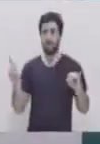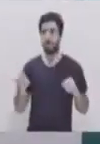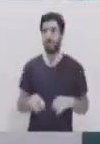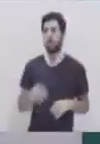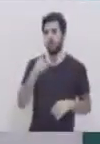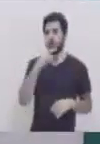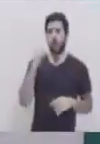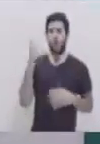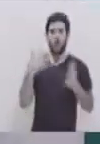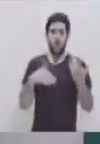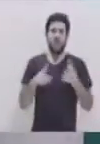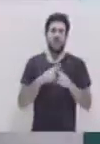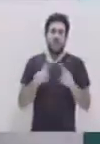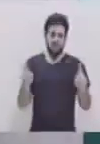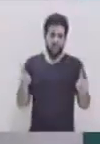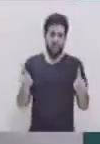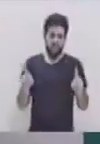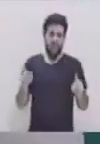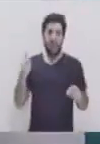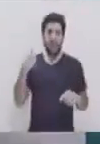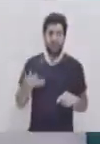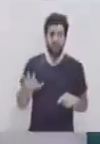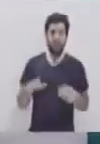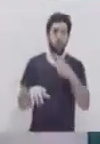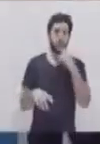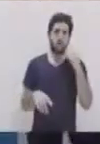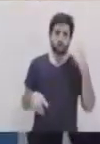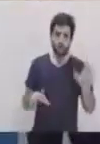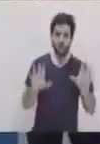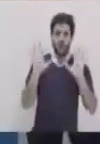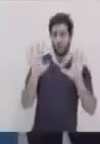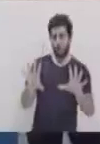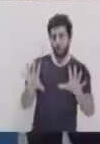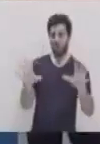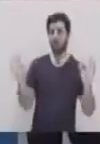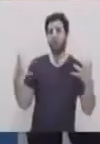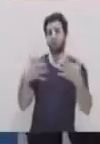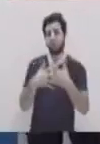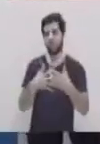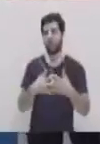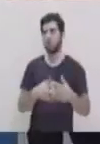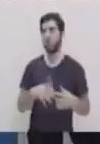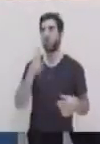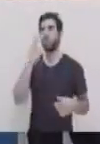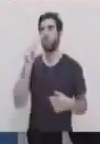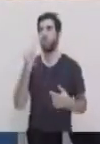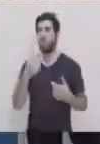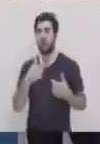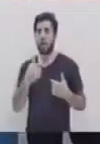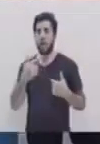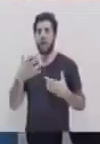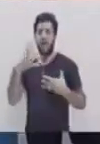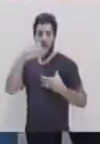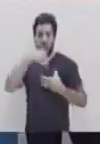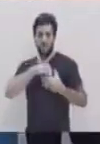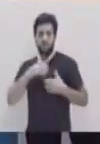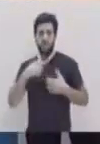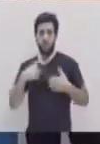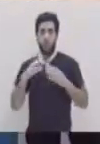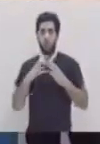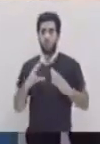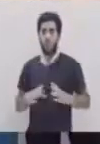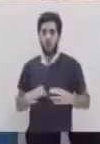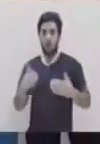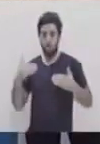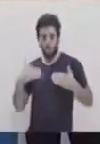viendo alrededor, ¿verdad? Sí. Pero es porque está de manera atómica, porque el corazón está dentro de mi cuerpo. Entonces, este es el lado